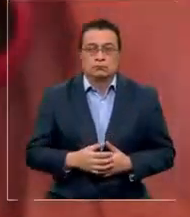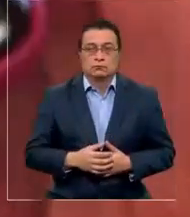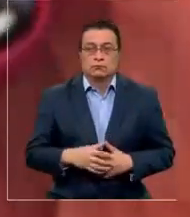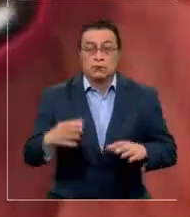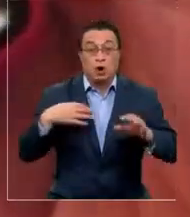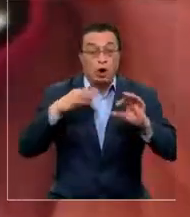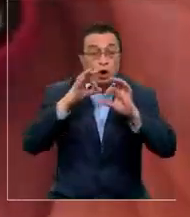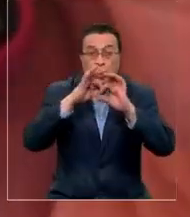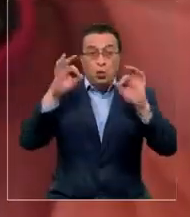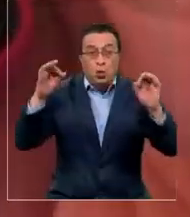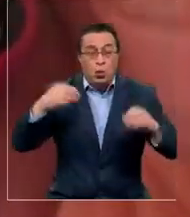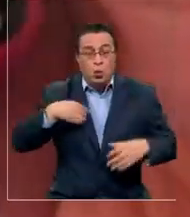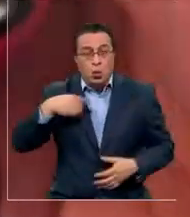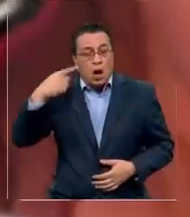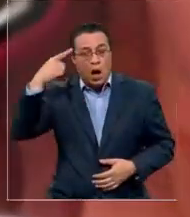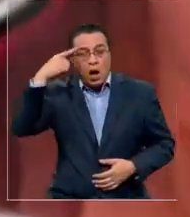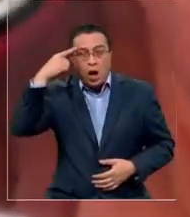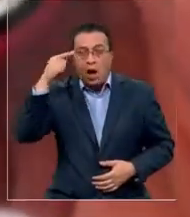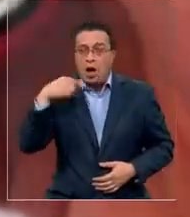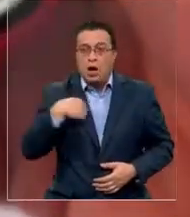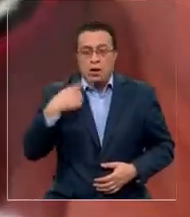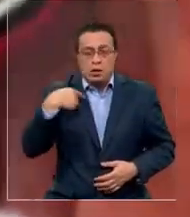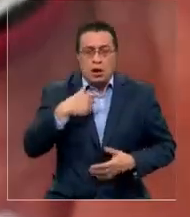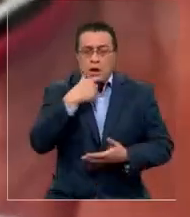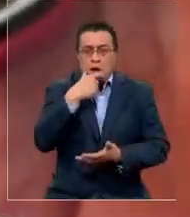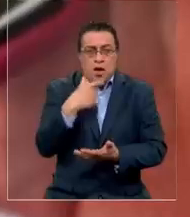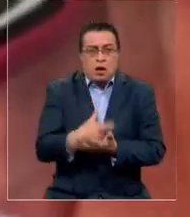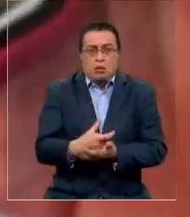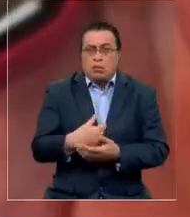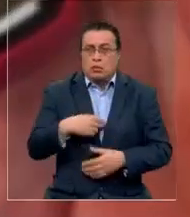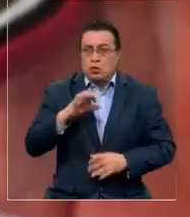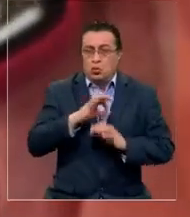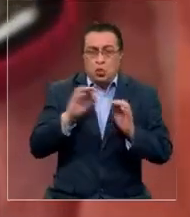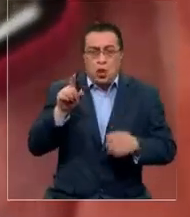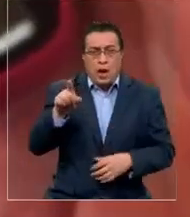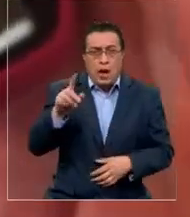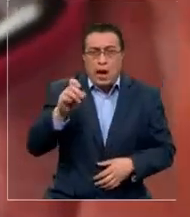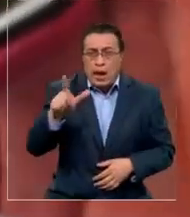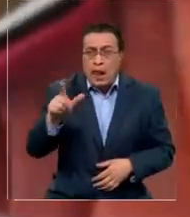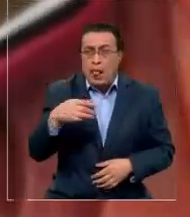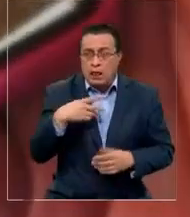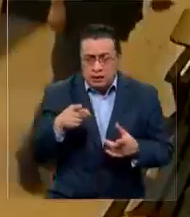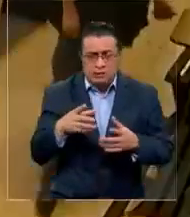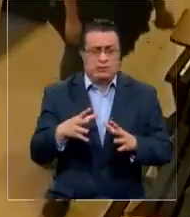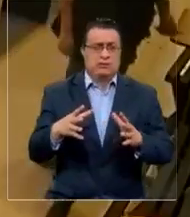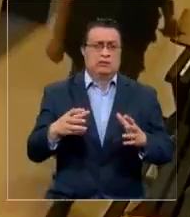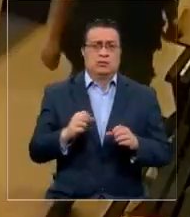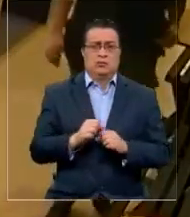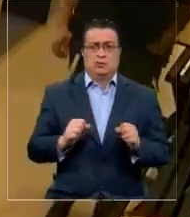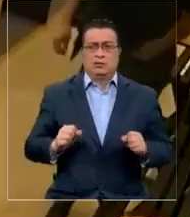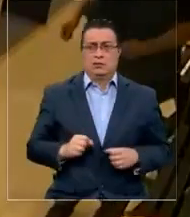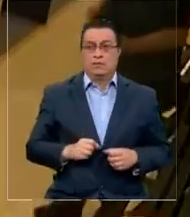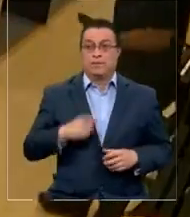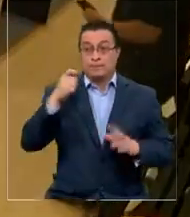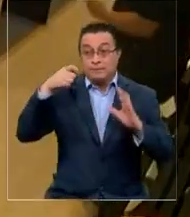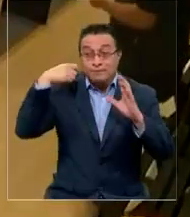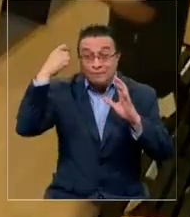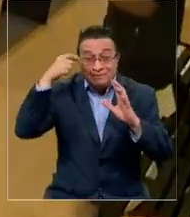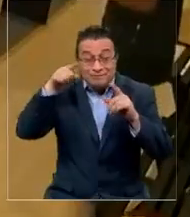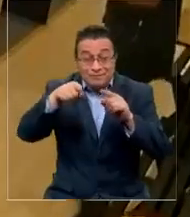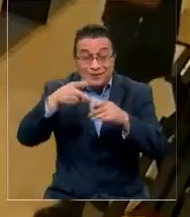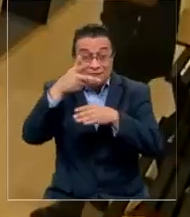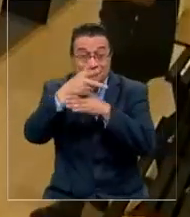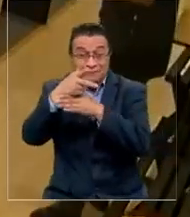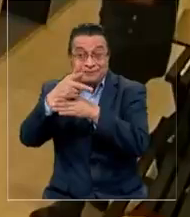Nunca pensé que, sí, quedé impresionado. Nunca pensé que él fuera capaz de eso. El registro de la cámara de